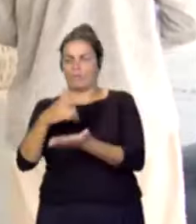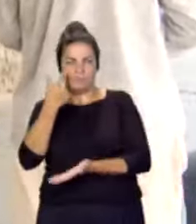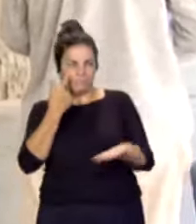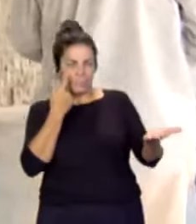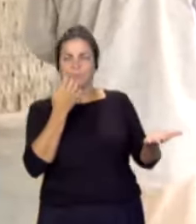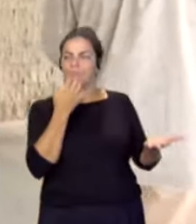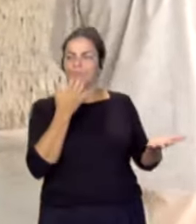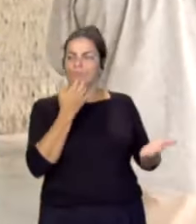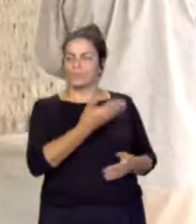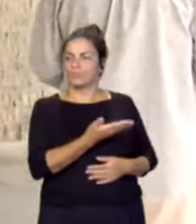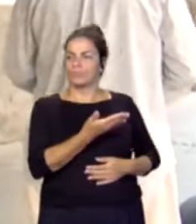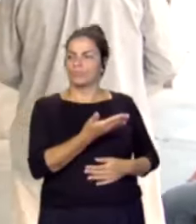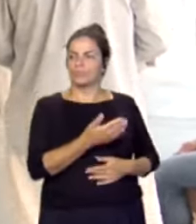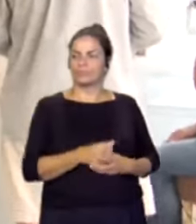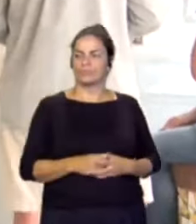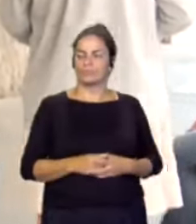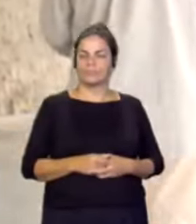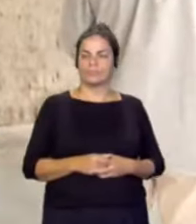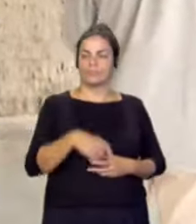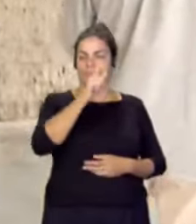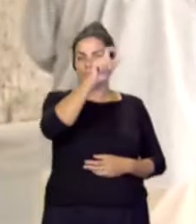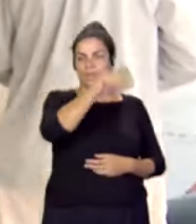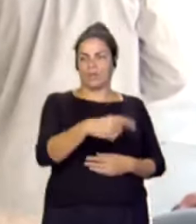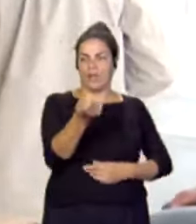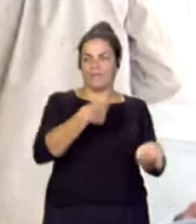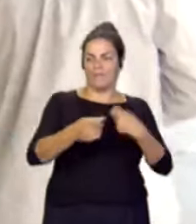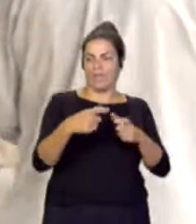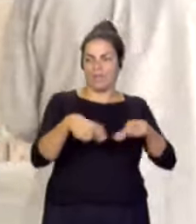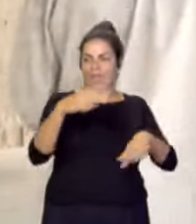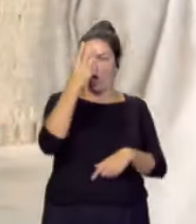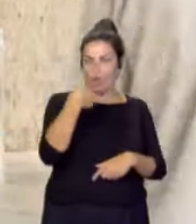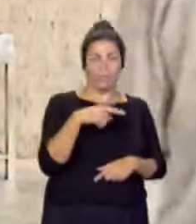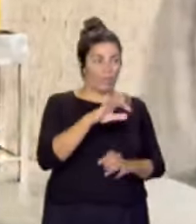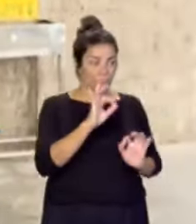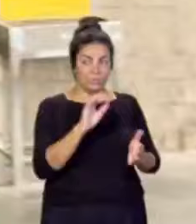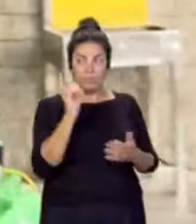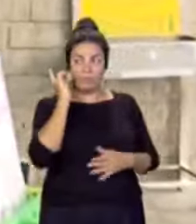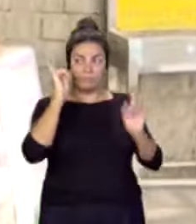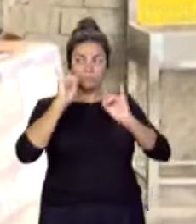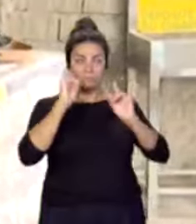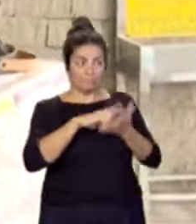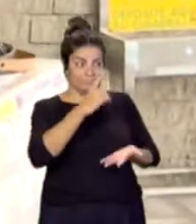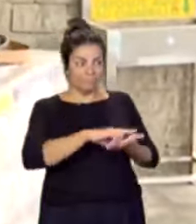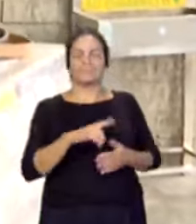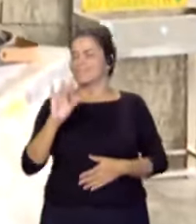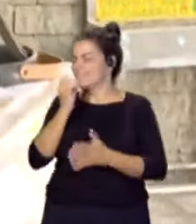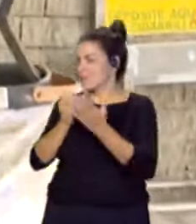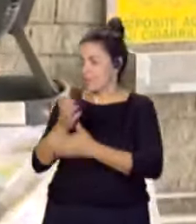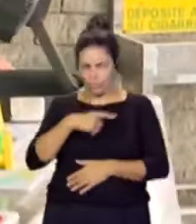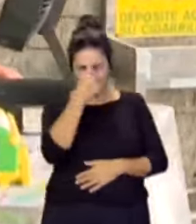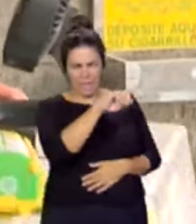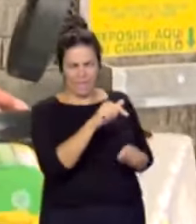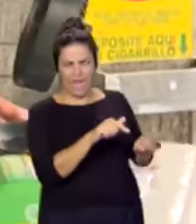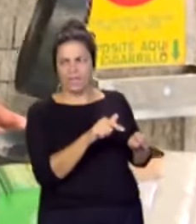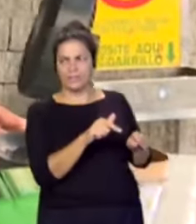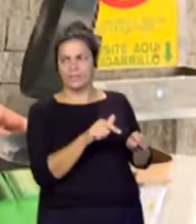a este vendedor de la ONCE que estaba aquí, ¿le ha sonado el mensaje? Sí, buenos días, sí. ¿Lo conocía? ¿Ya sabía